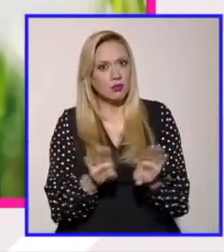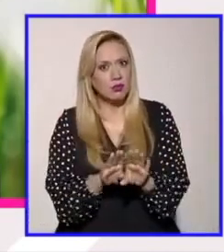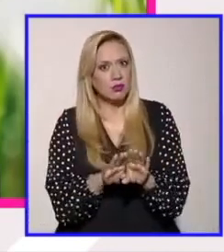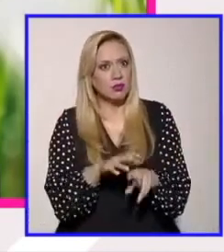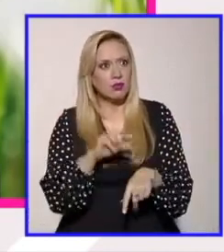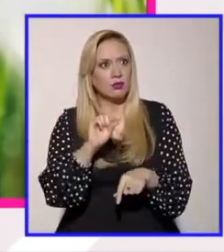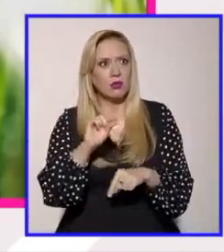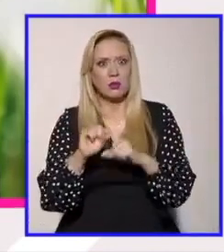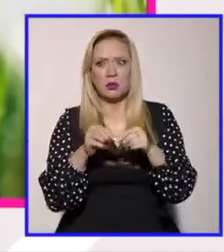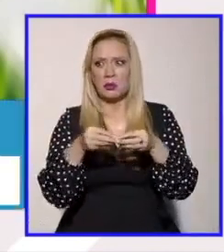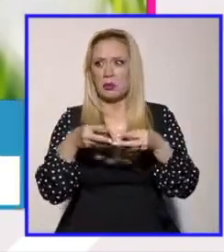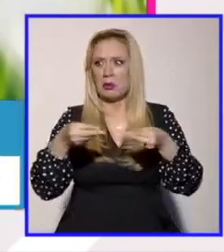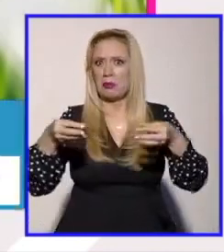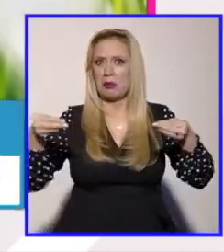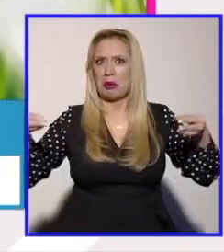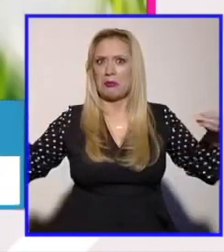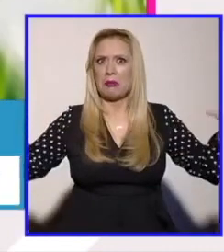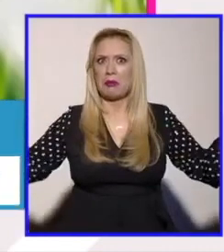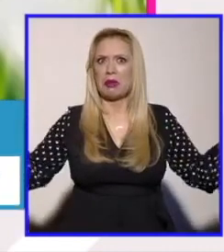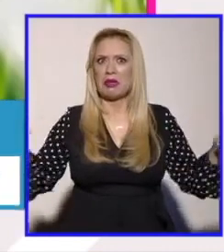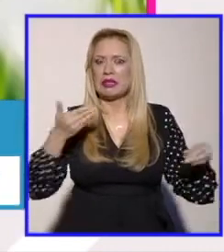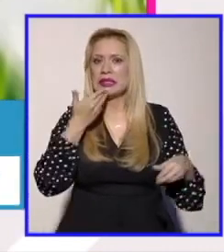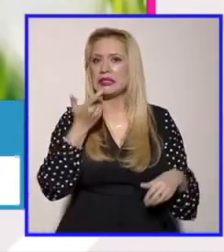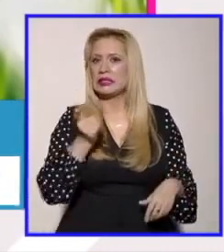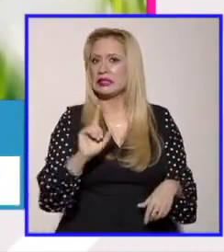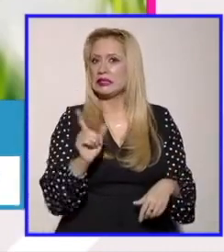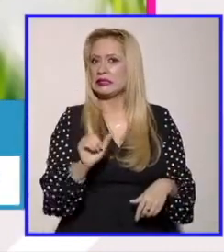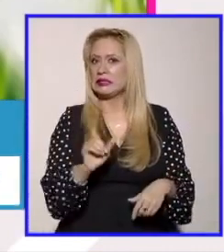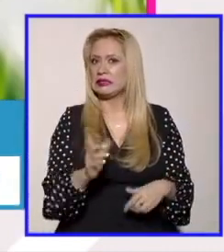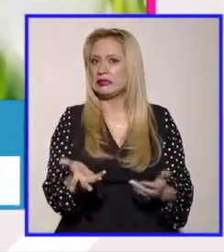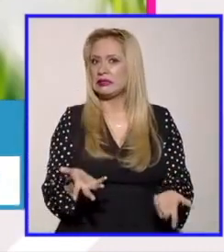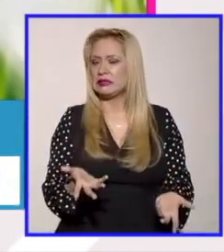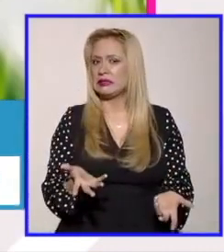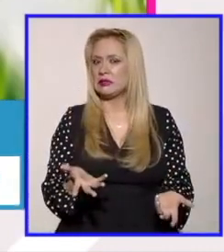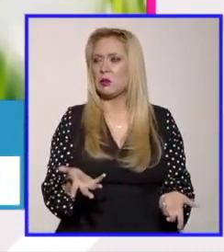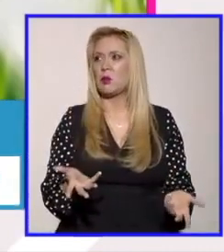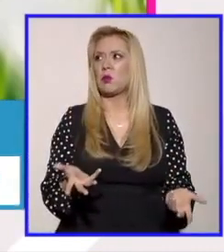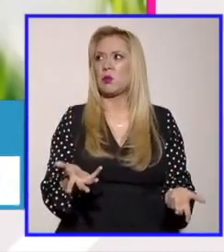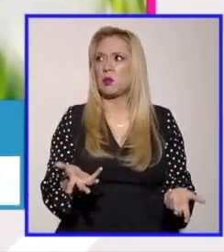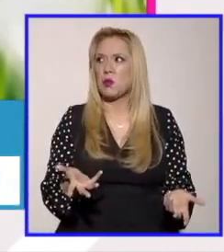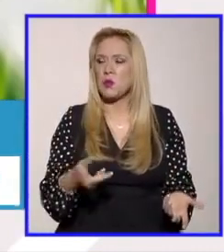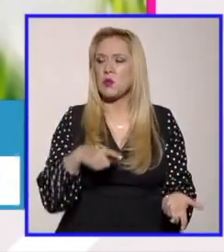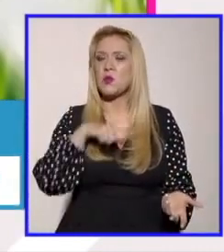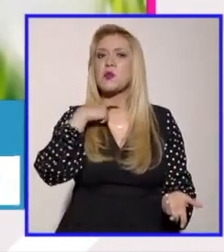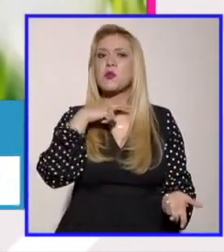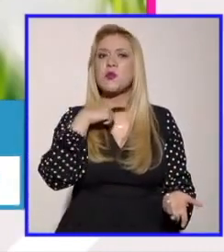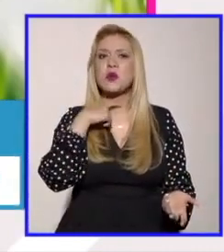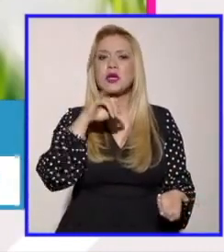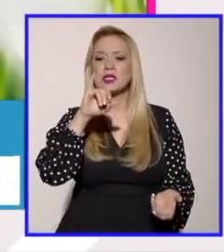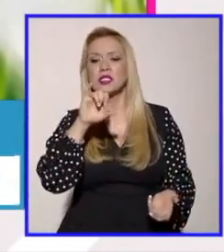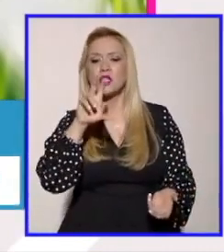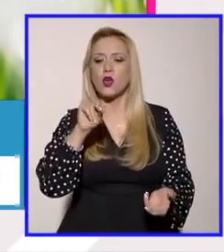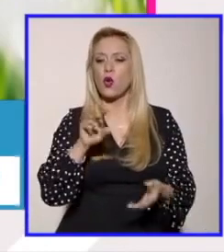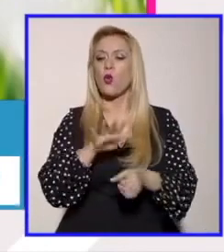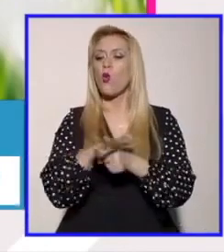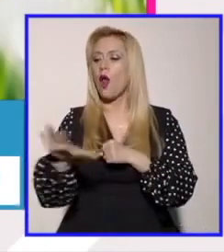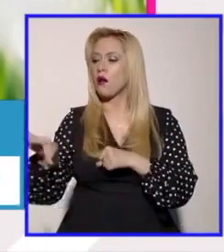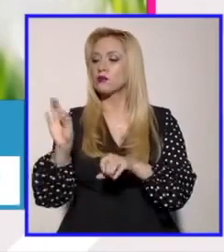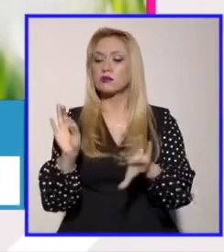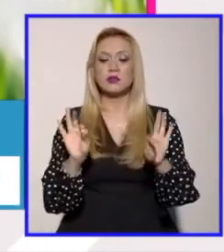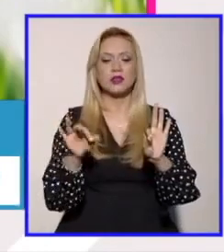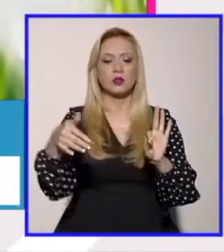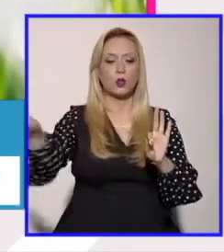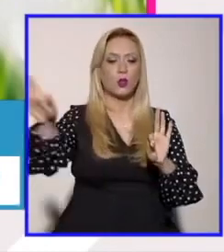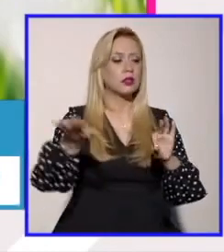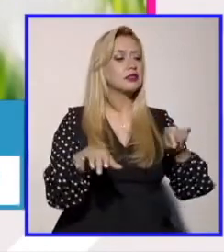sé en mi opinión una estrategia que puede ser más fecunda en vez de decretar quién sí quién no es parte es hacer historia y decir